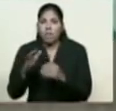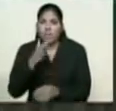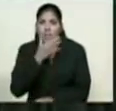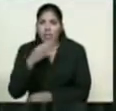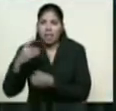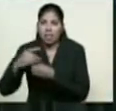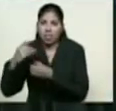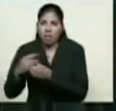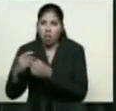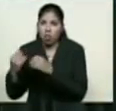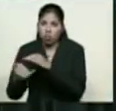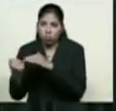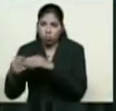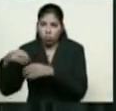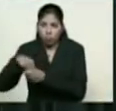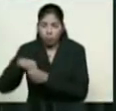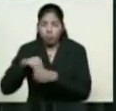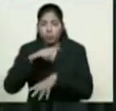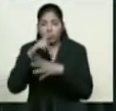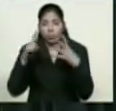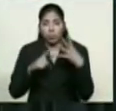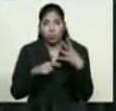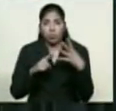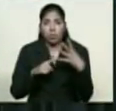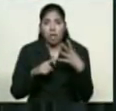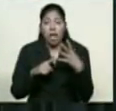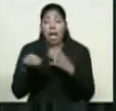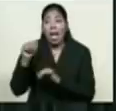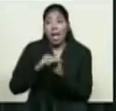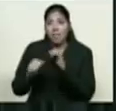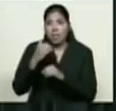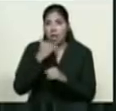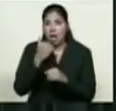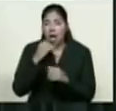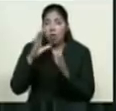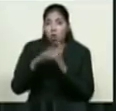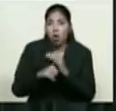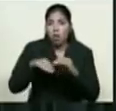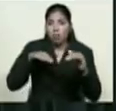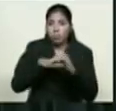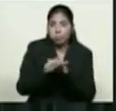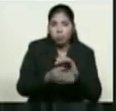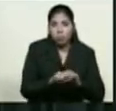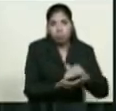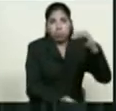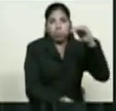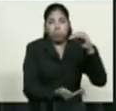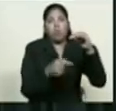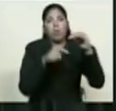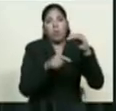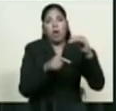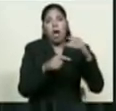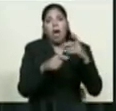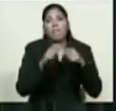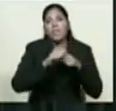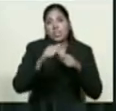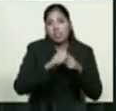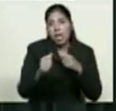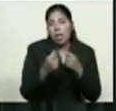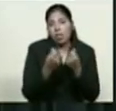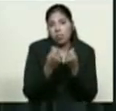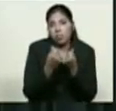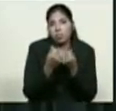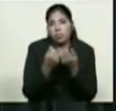privadas. Cuatro, evitar el contrabando de extracción y ultrajes de nuestro signo monetario. Se busca